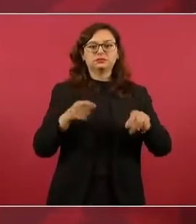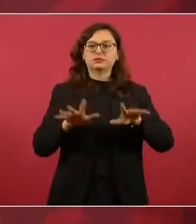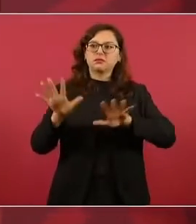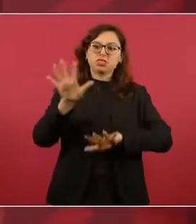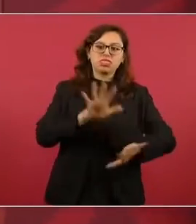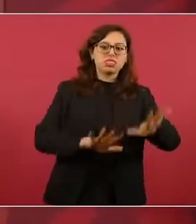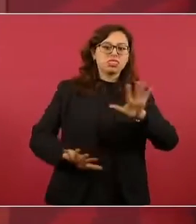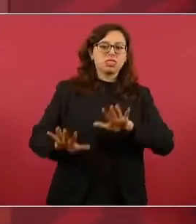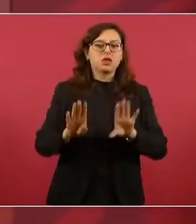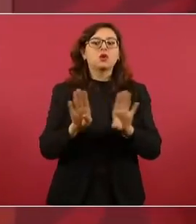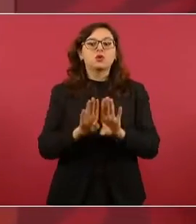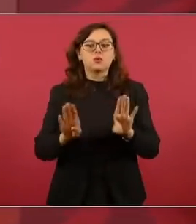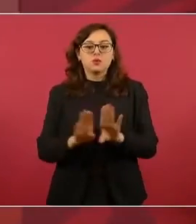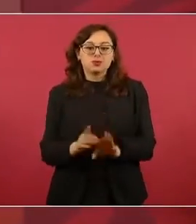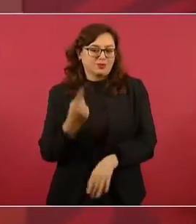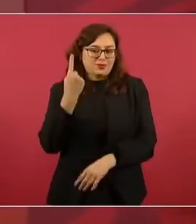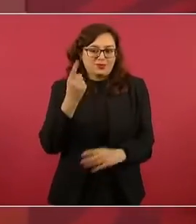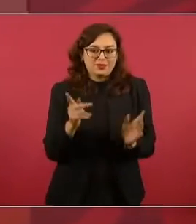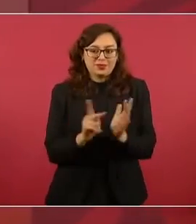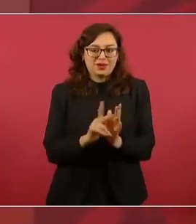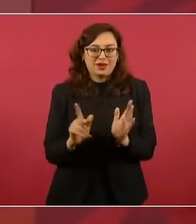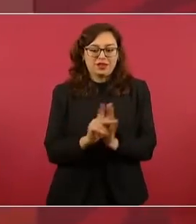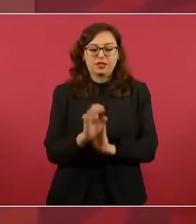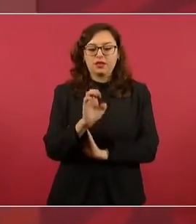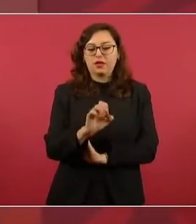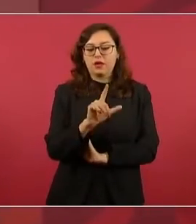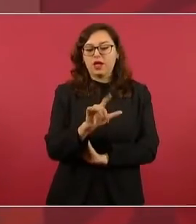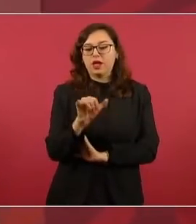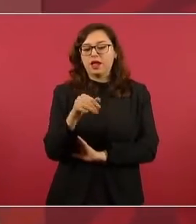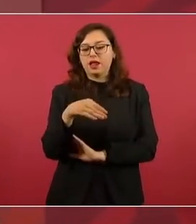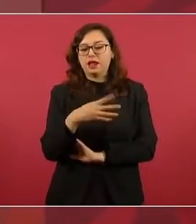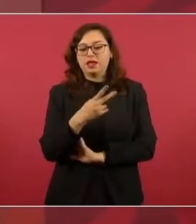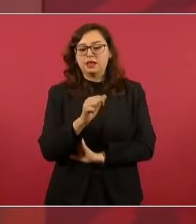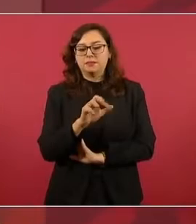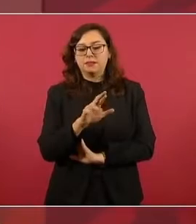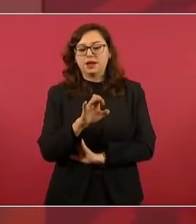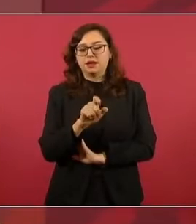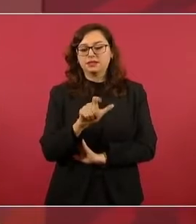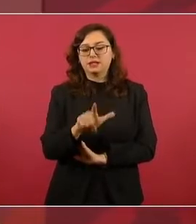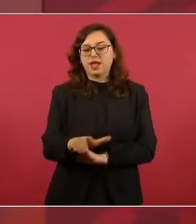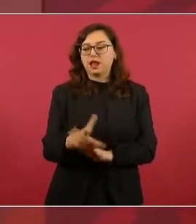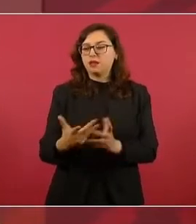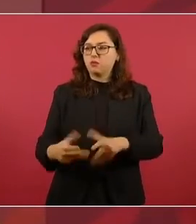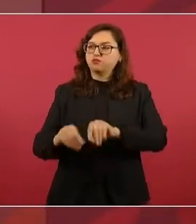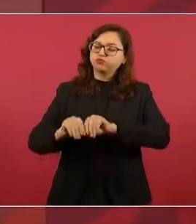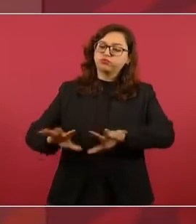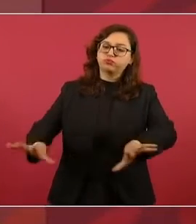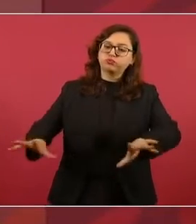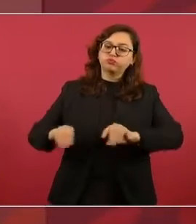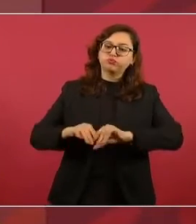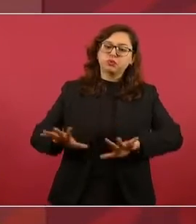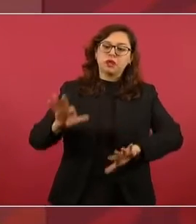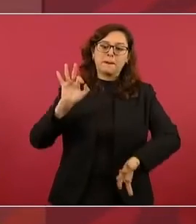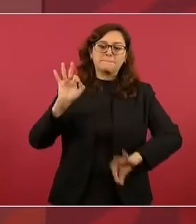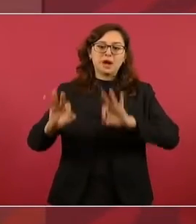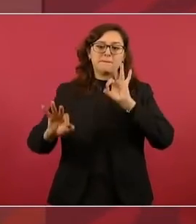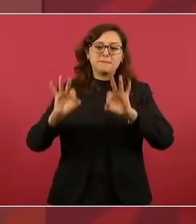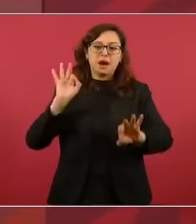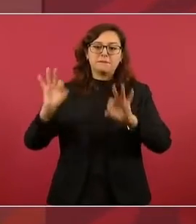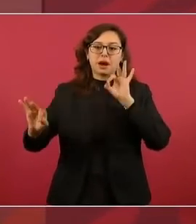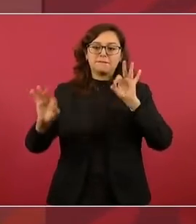un periódico que llegó a